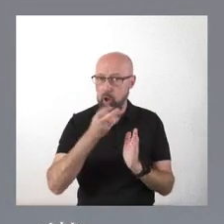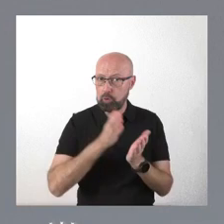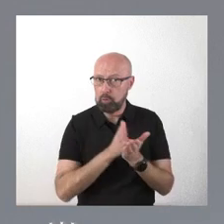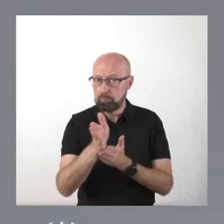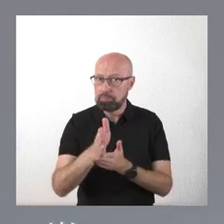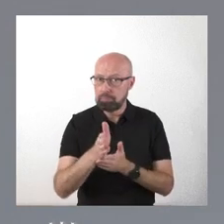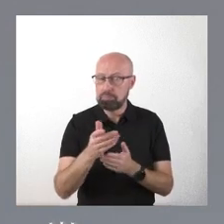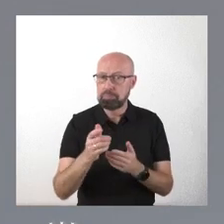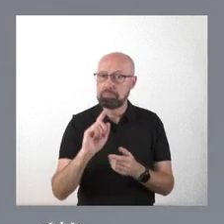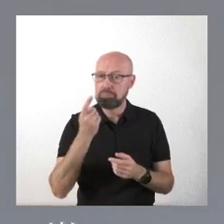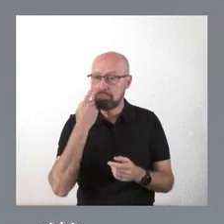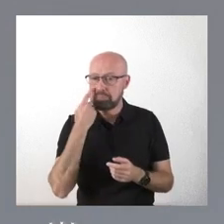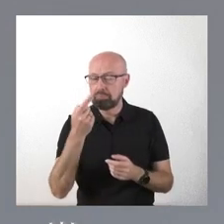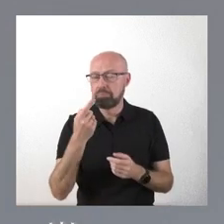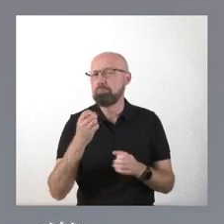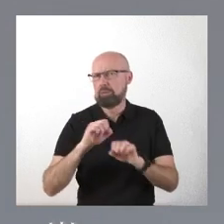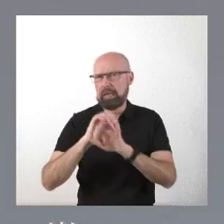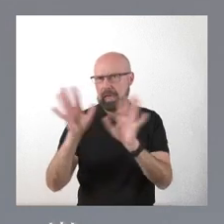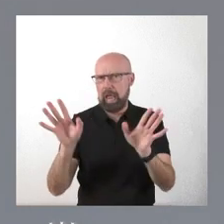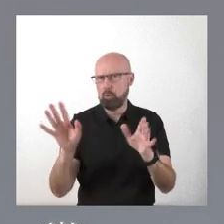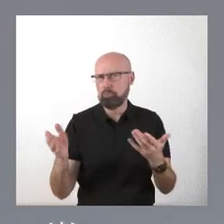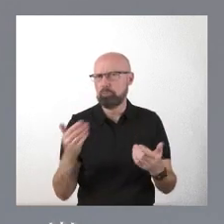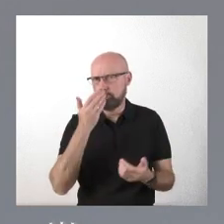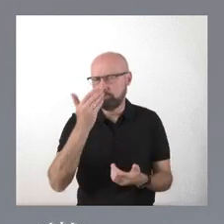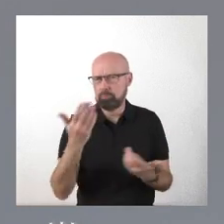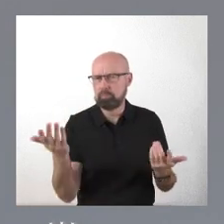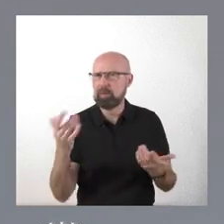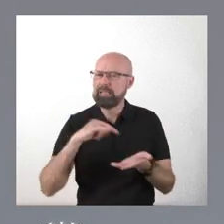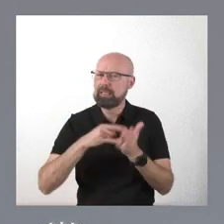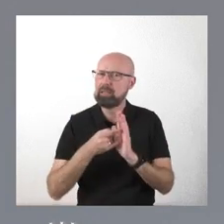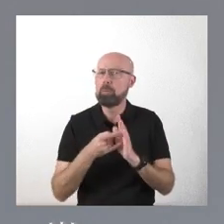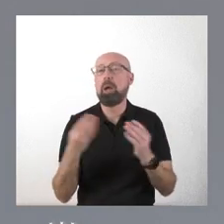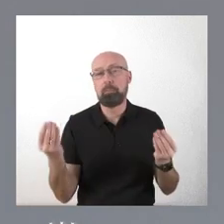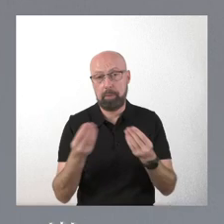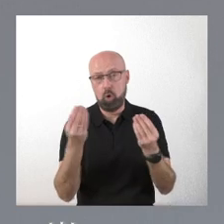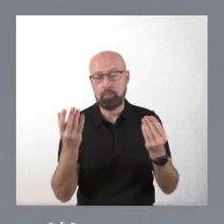parece evidente, he dicho creo, pero parece evidente, es un sistema mejor.